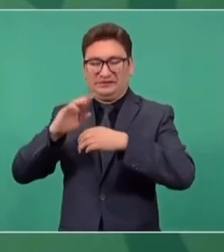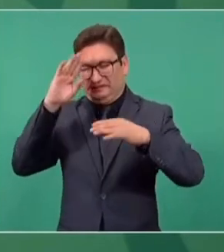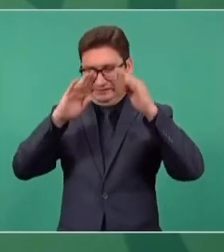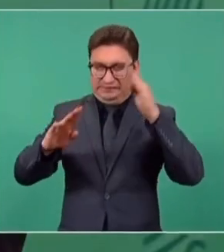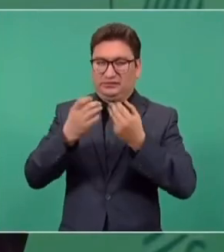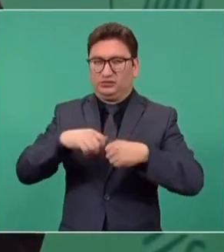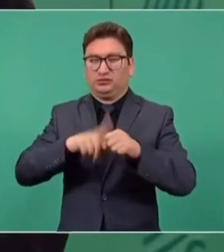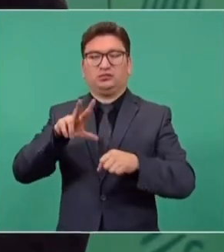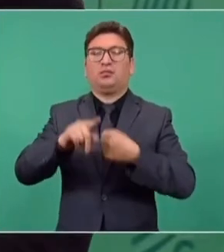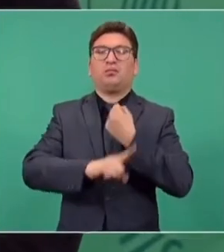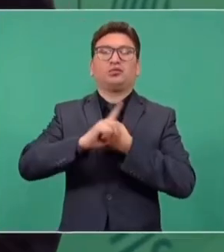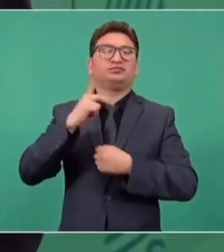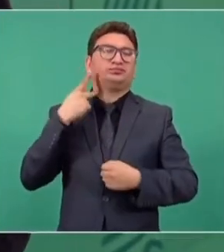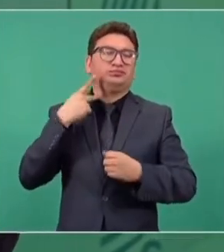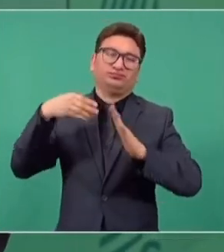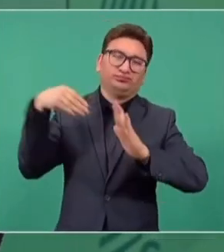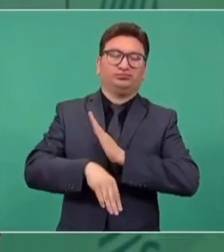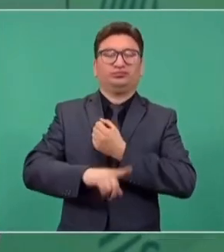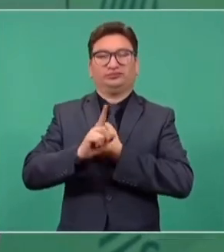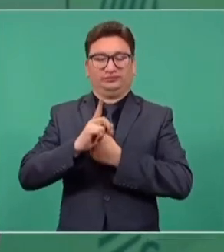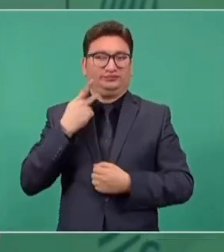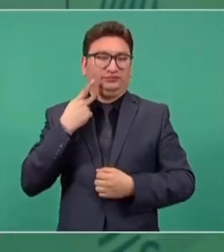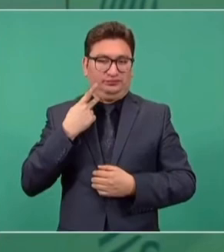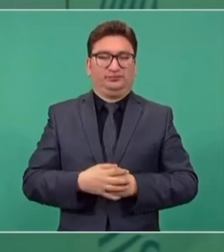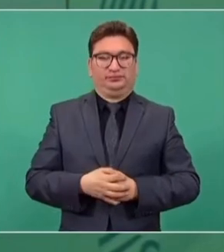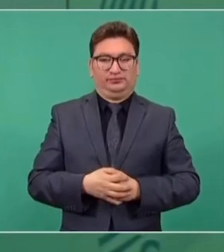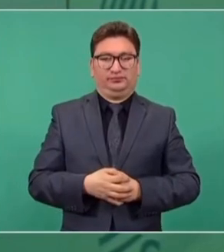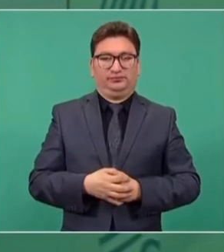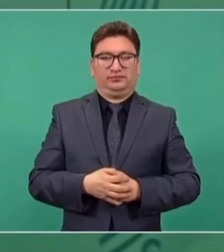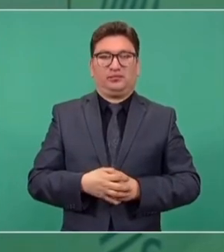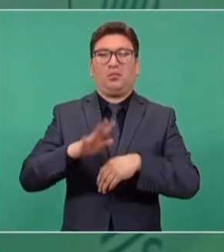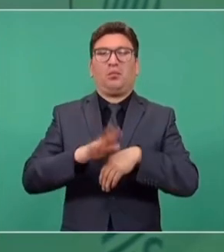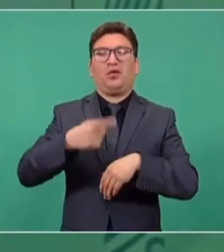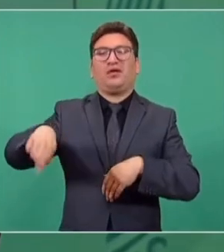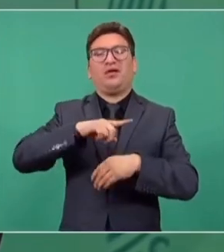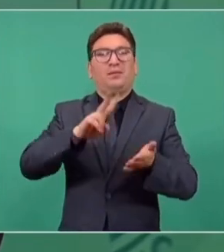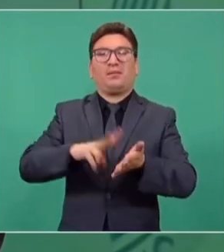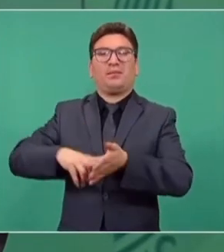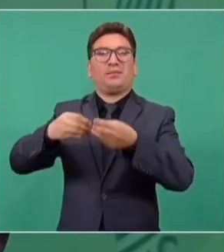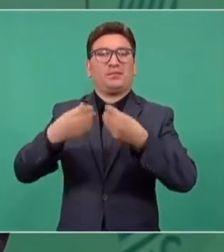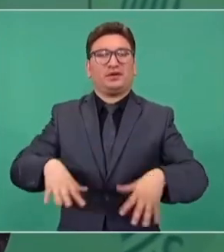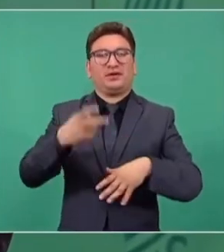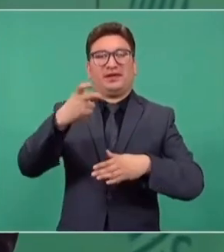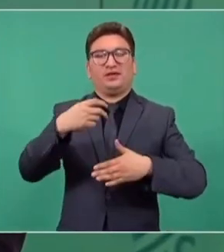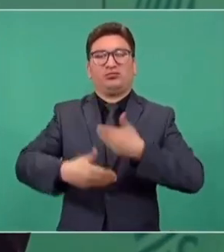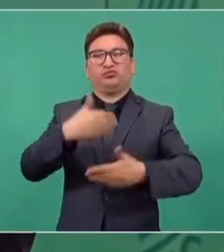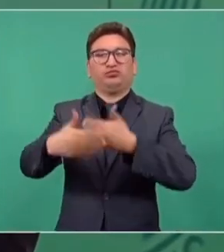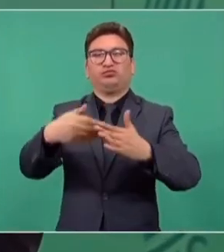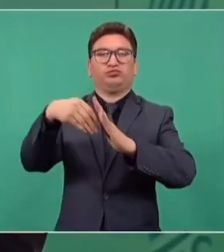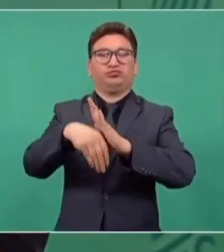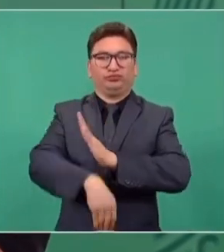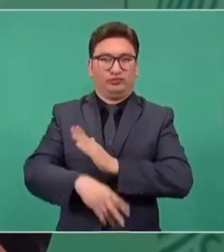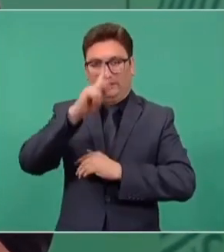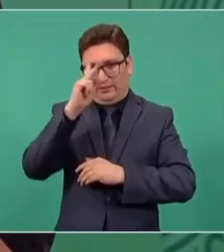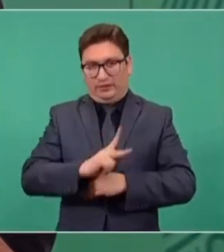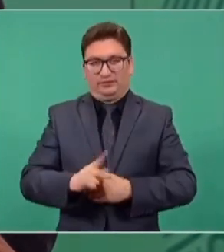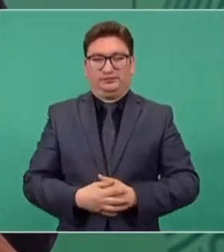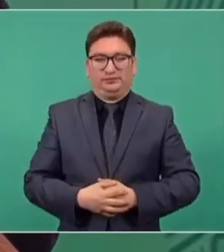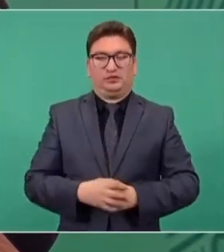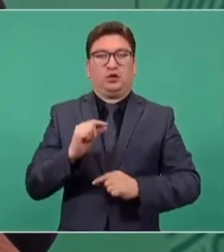económica, es una crisis social, es una crisis política, es una crisis por pérdida de valores. Eso es una decadencia, es un proceso de degradación